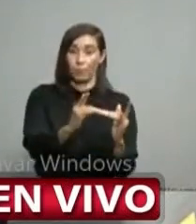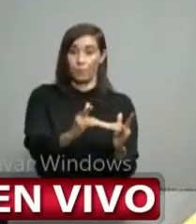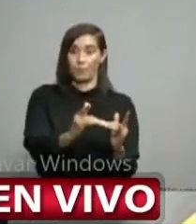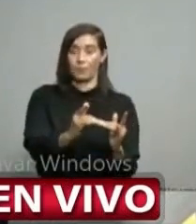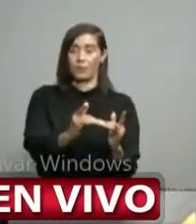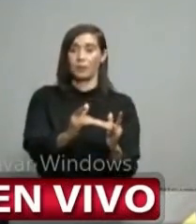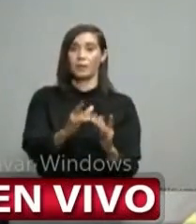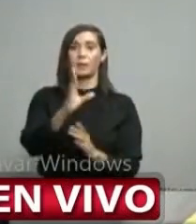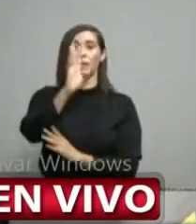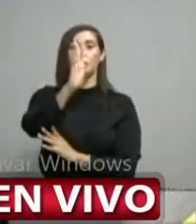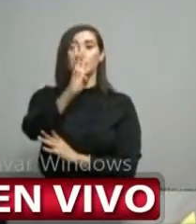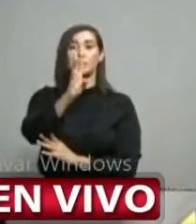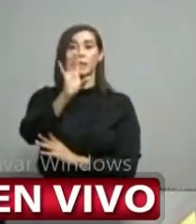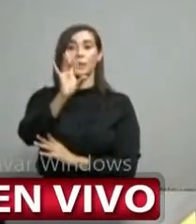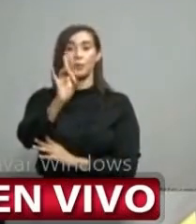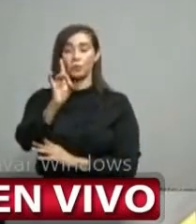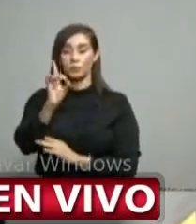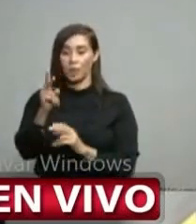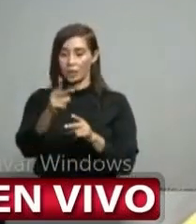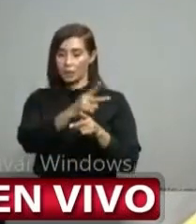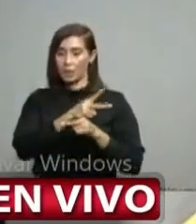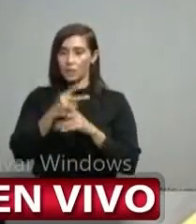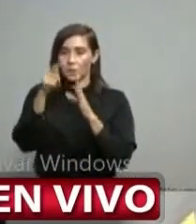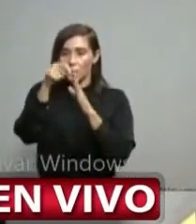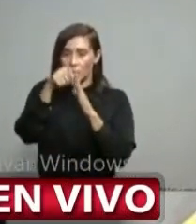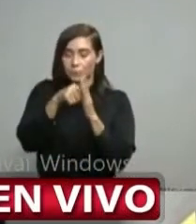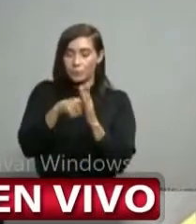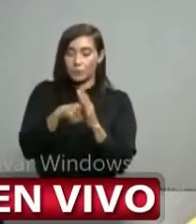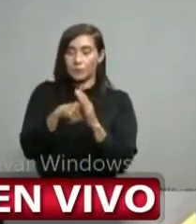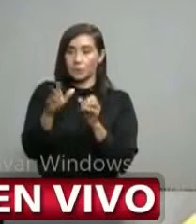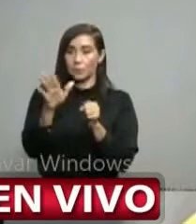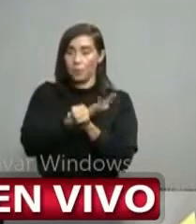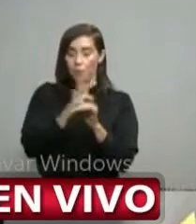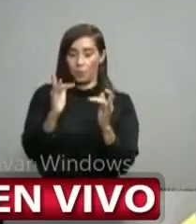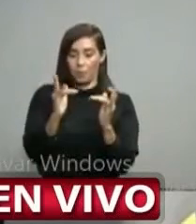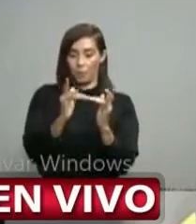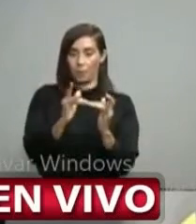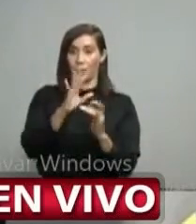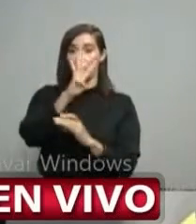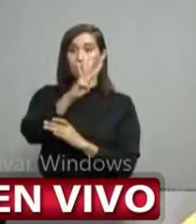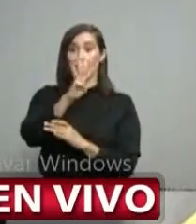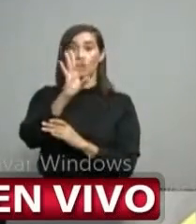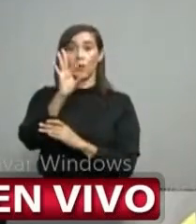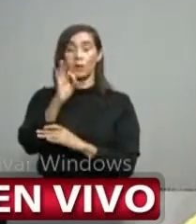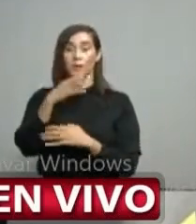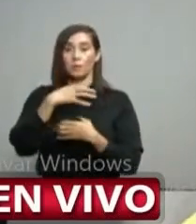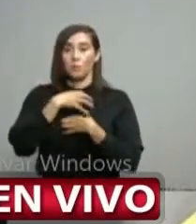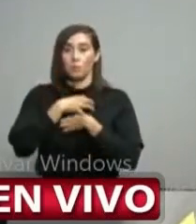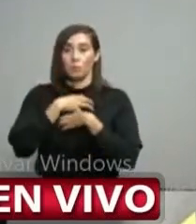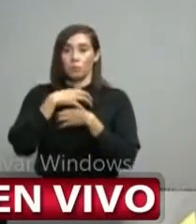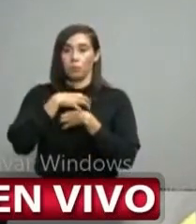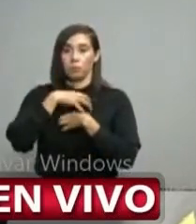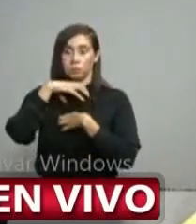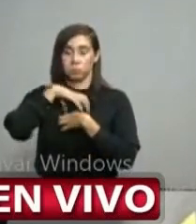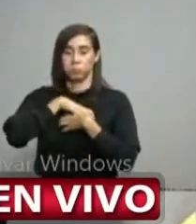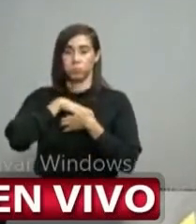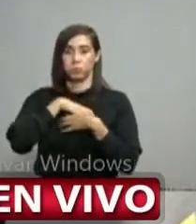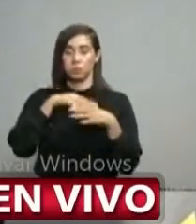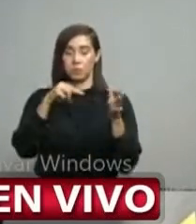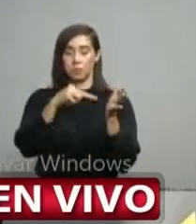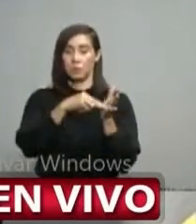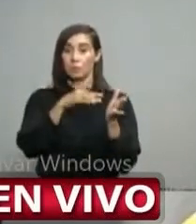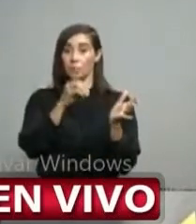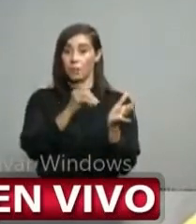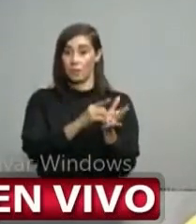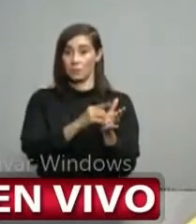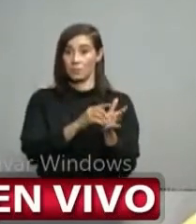ocho estaban en UCI y cuarenta y uno de ellos en ventilación estamos hablando del Gran Santo Domingo